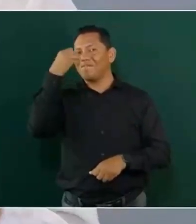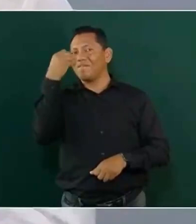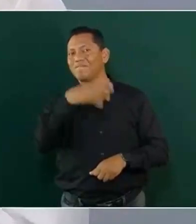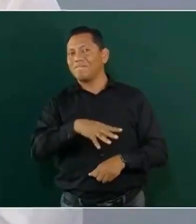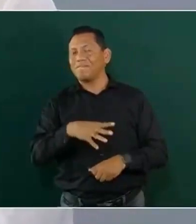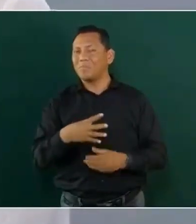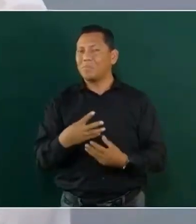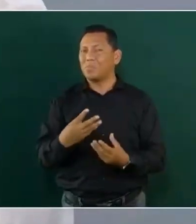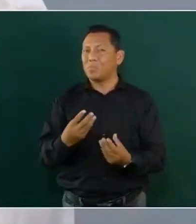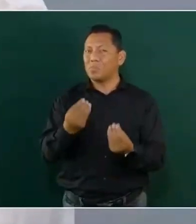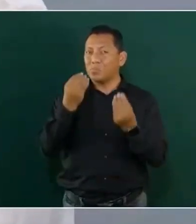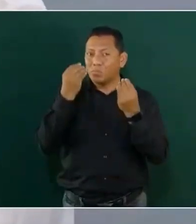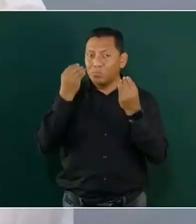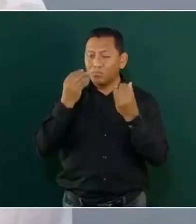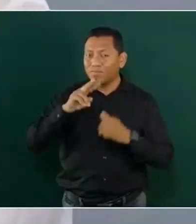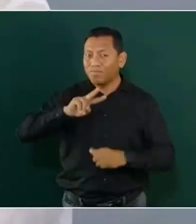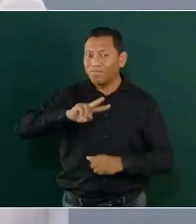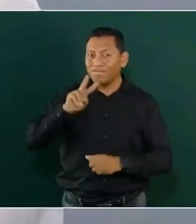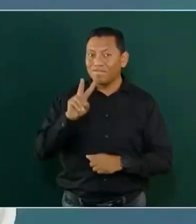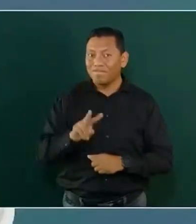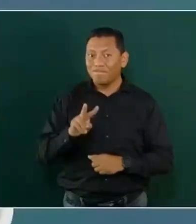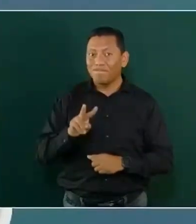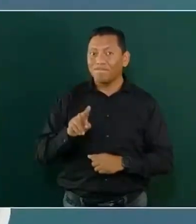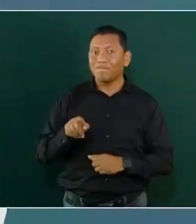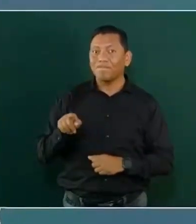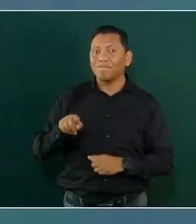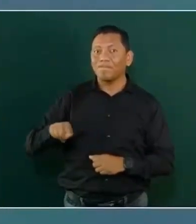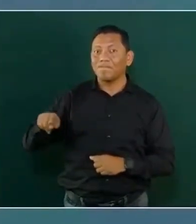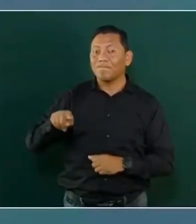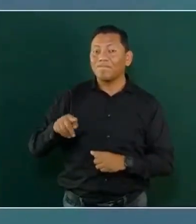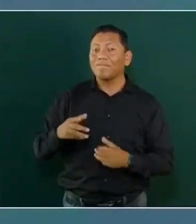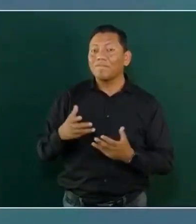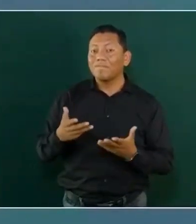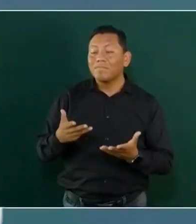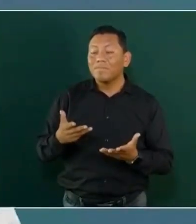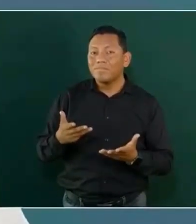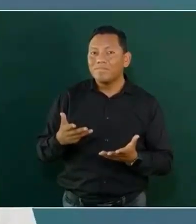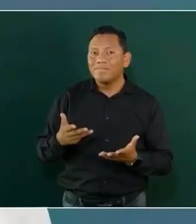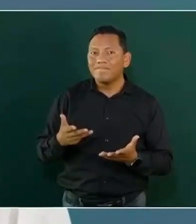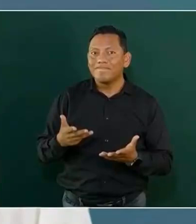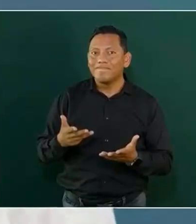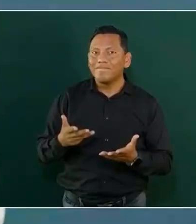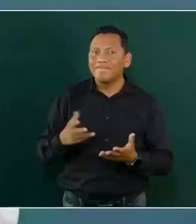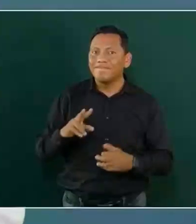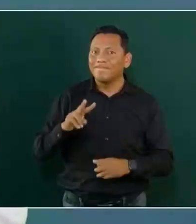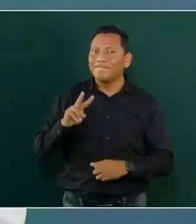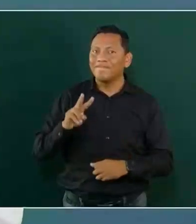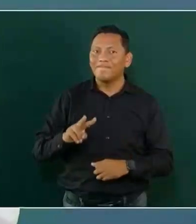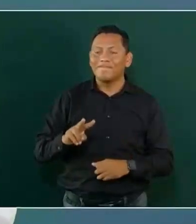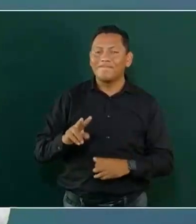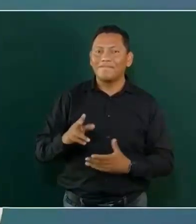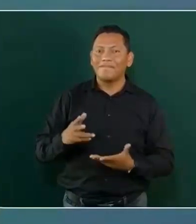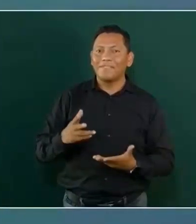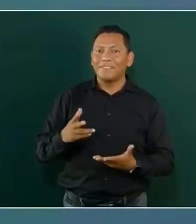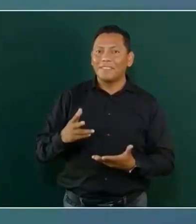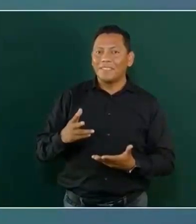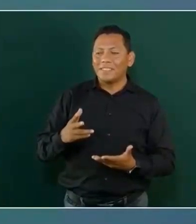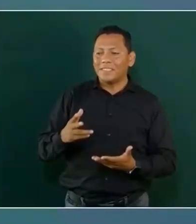tienen un poco